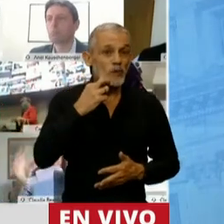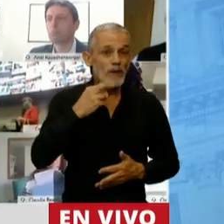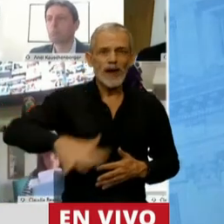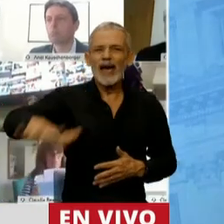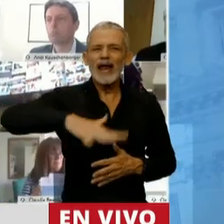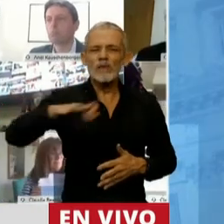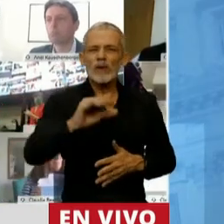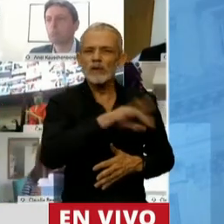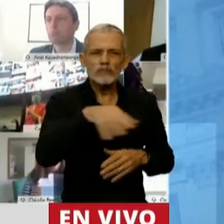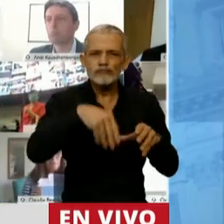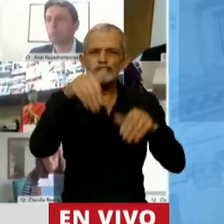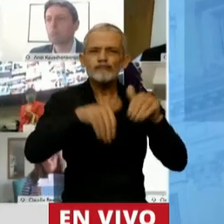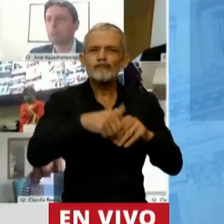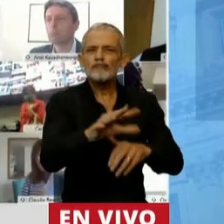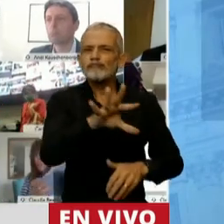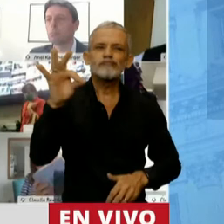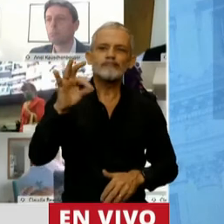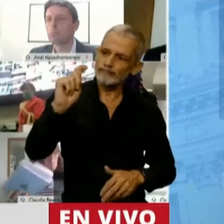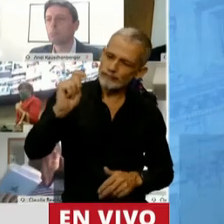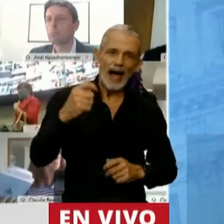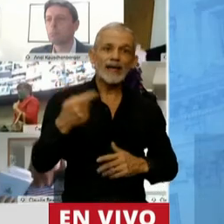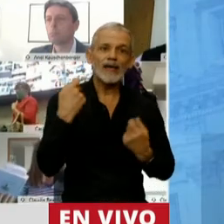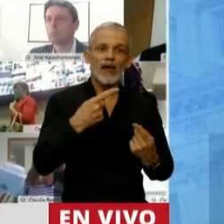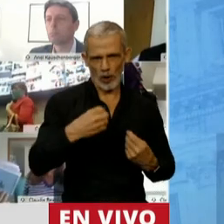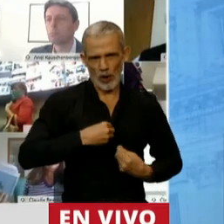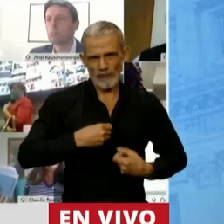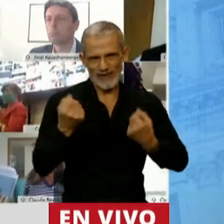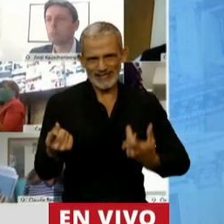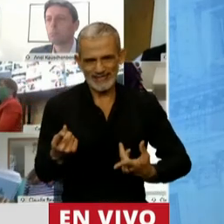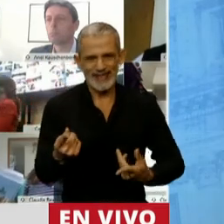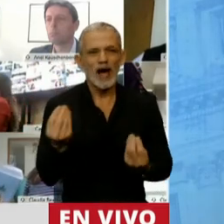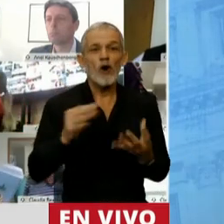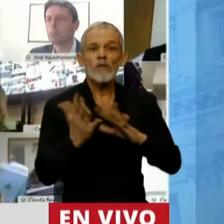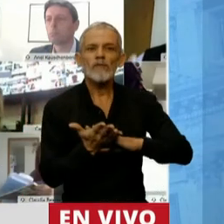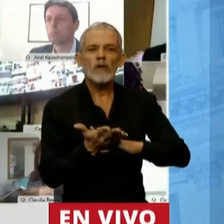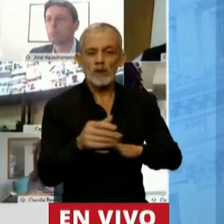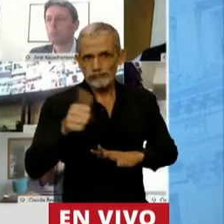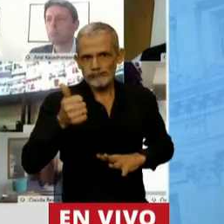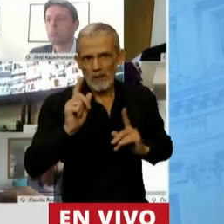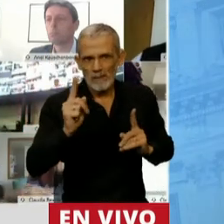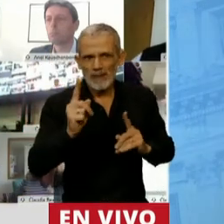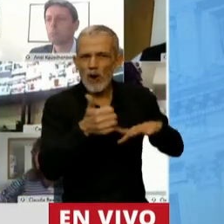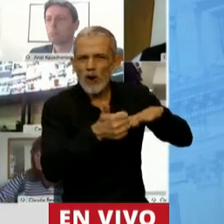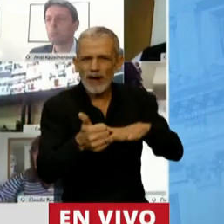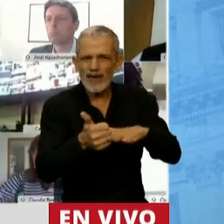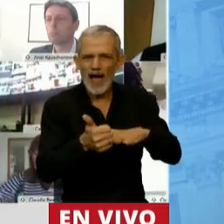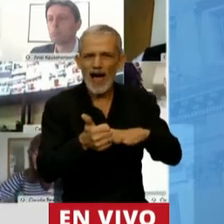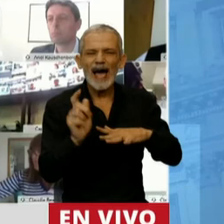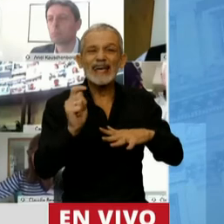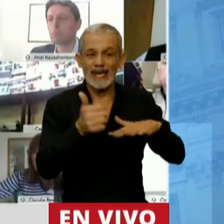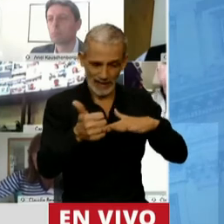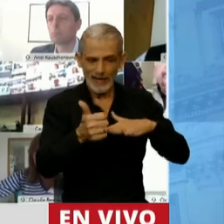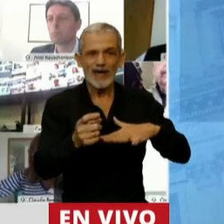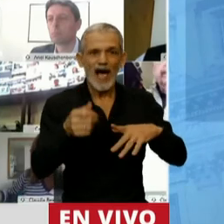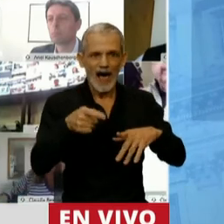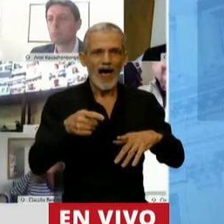decidiera otra vez otorgarnos la confianza. Y lo hacemos bajo esa guía, la que